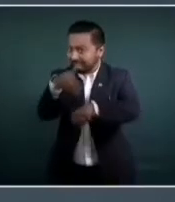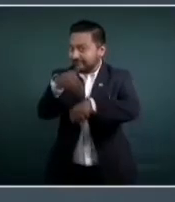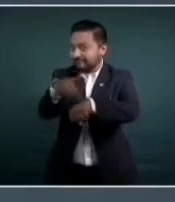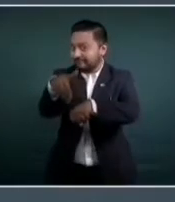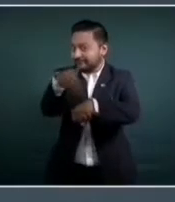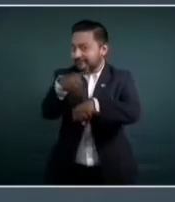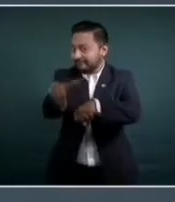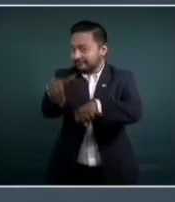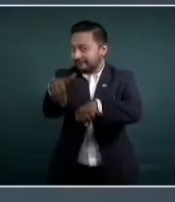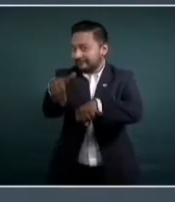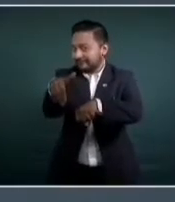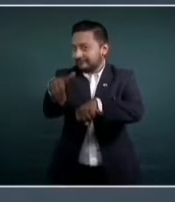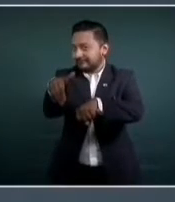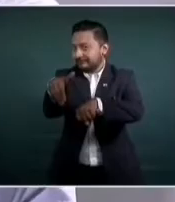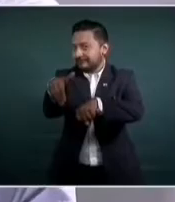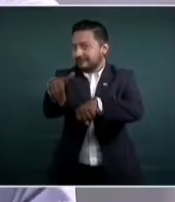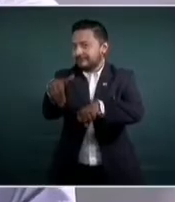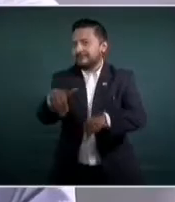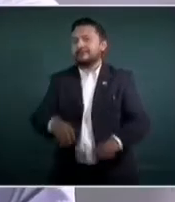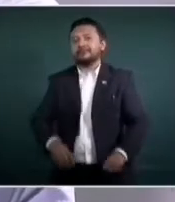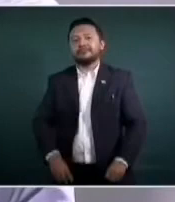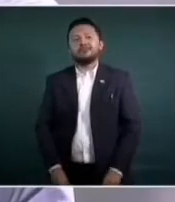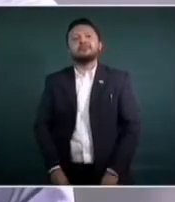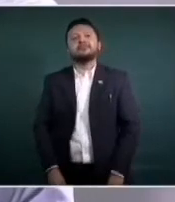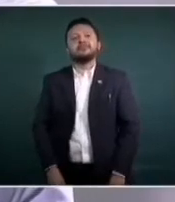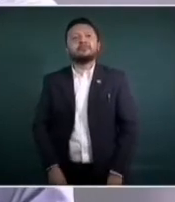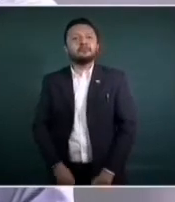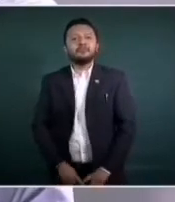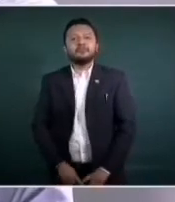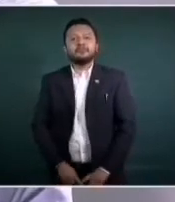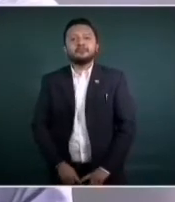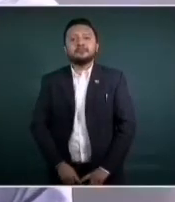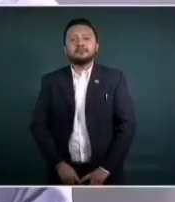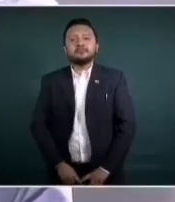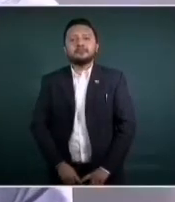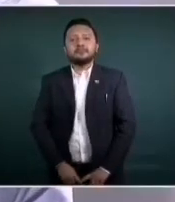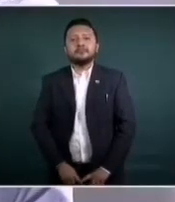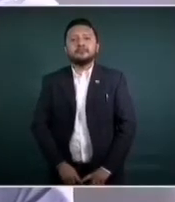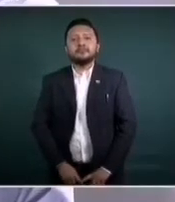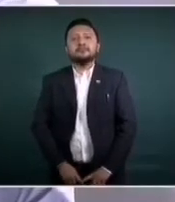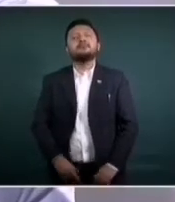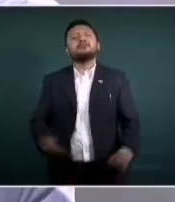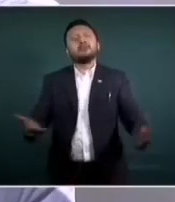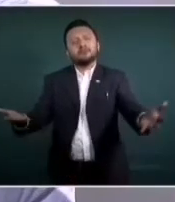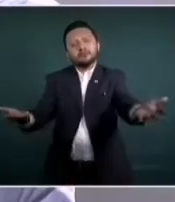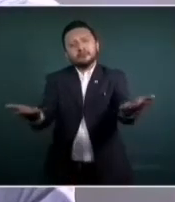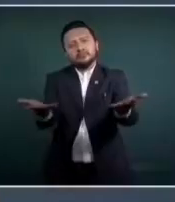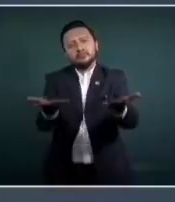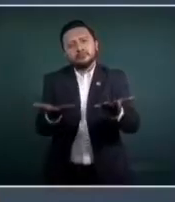tanto por la actuación